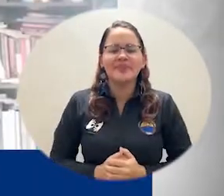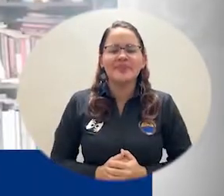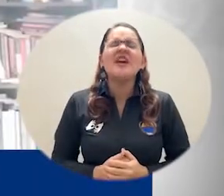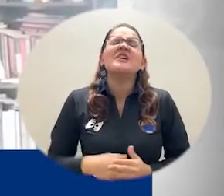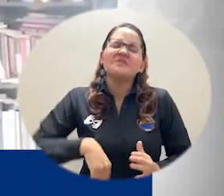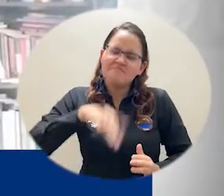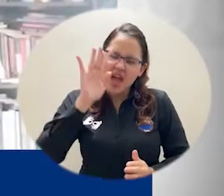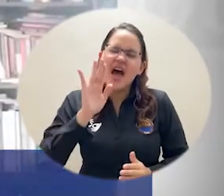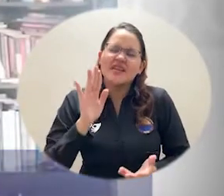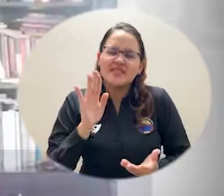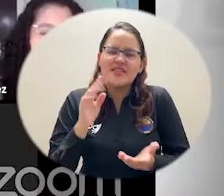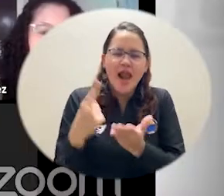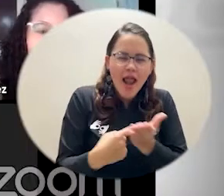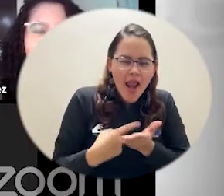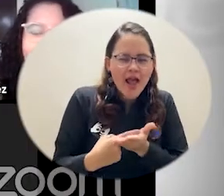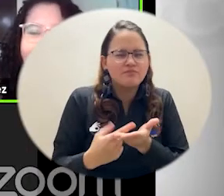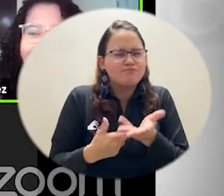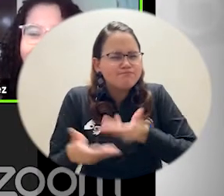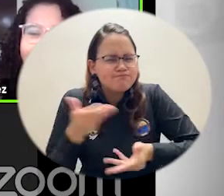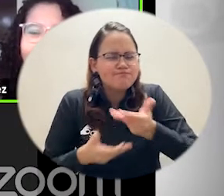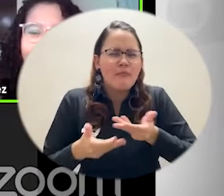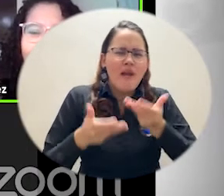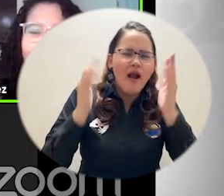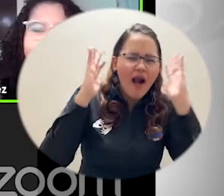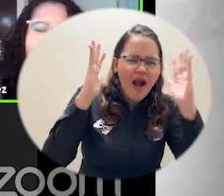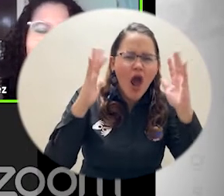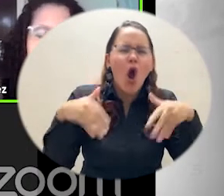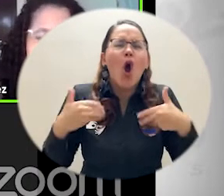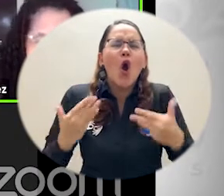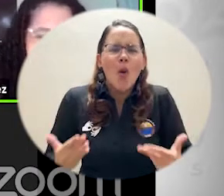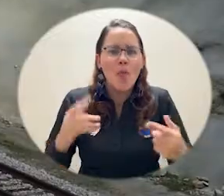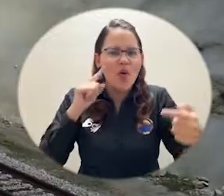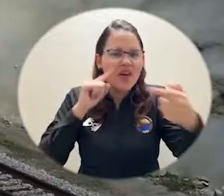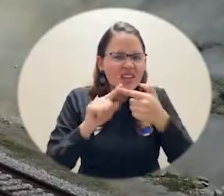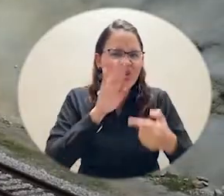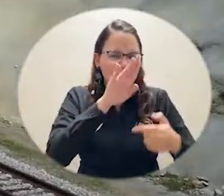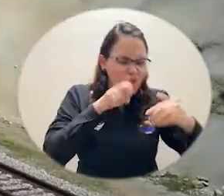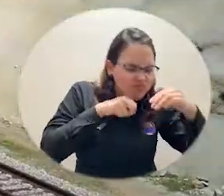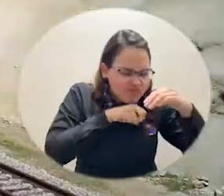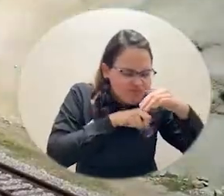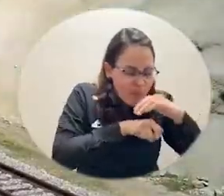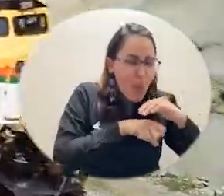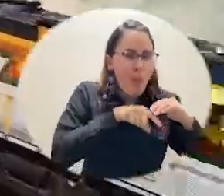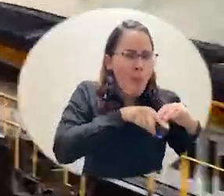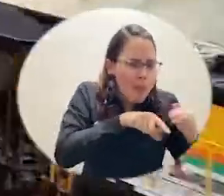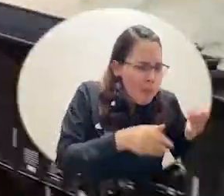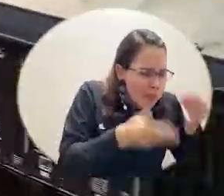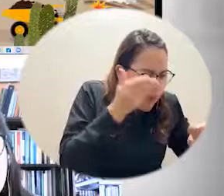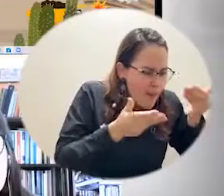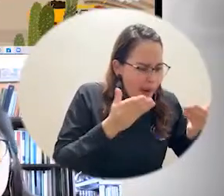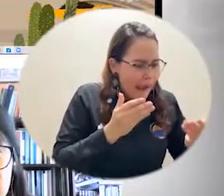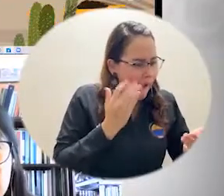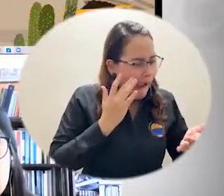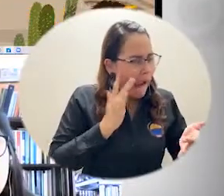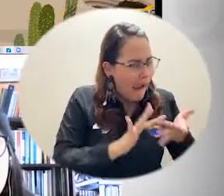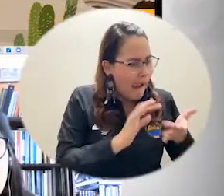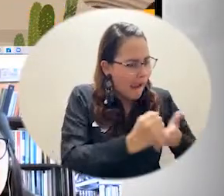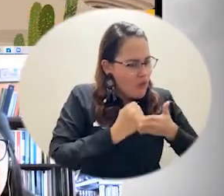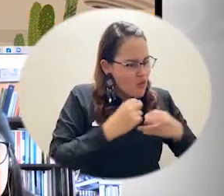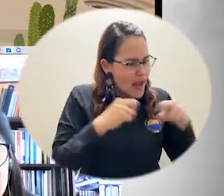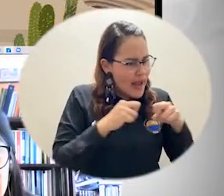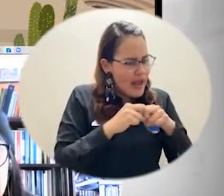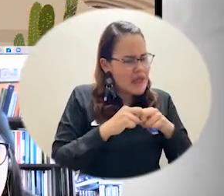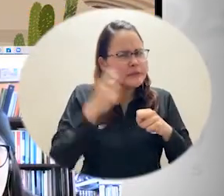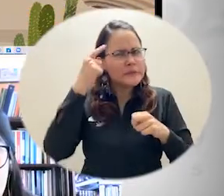perspectivas de transición justa en la región en términos de la matriz mineroenergética. Y es un espacio